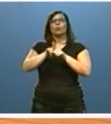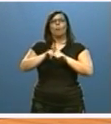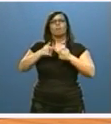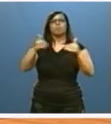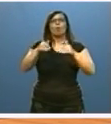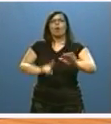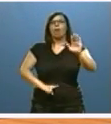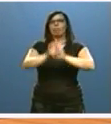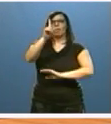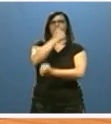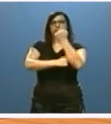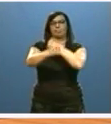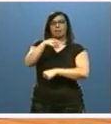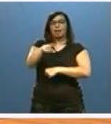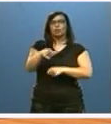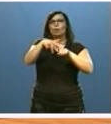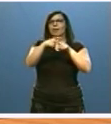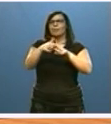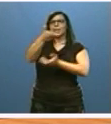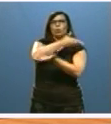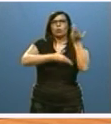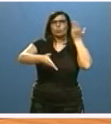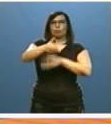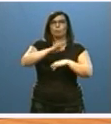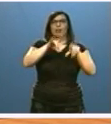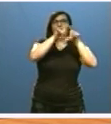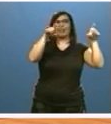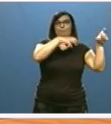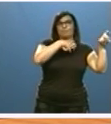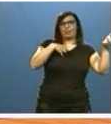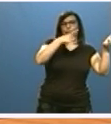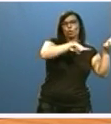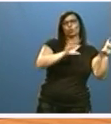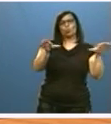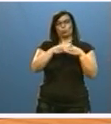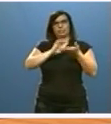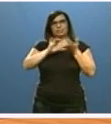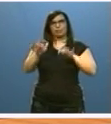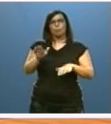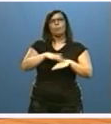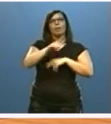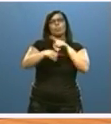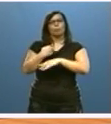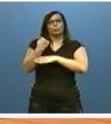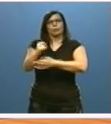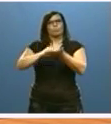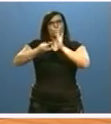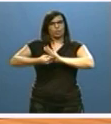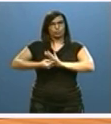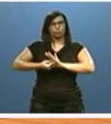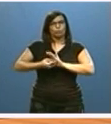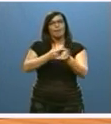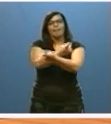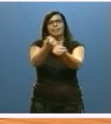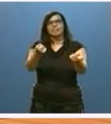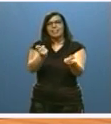que es el instrumento de colaboración permanente entre las entidades financieras que aquí operan y la Junta para apoyar los proyectos y las